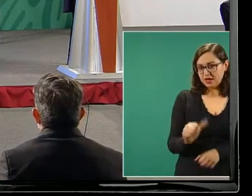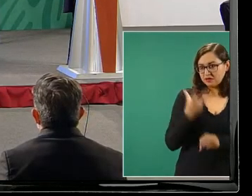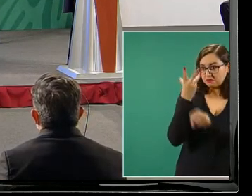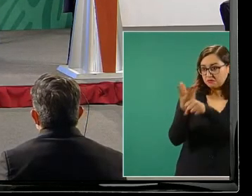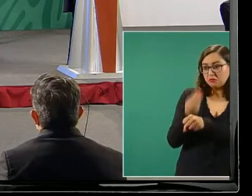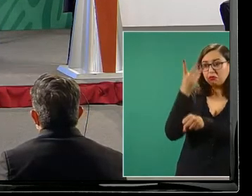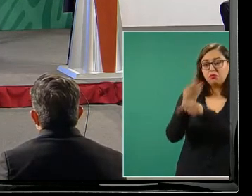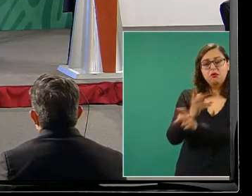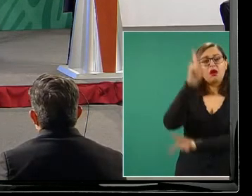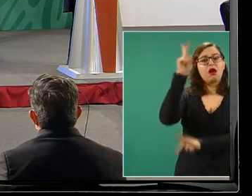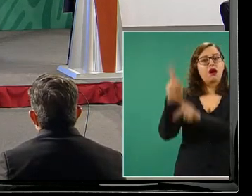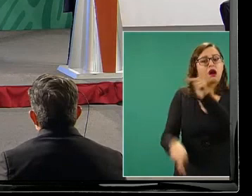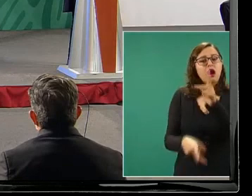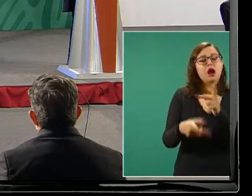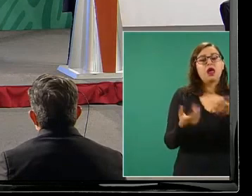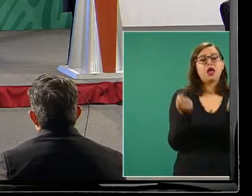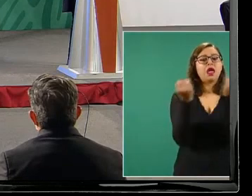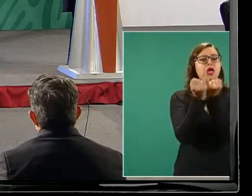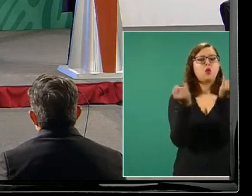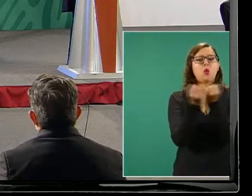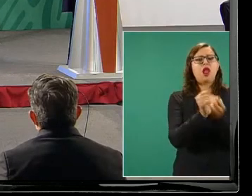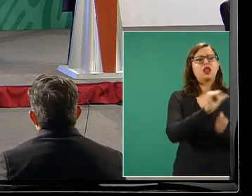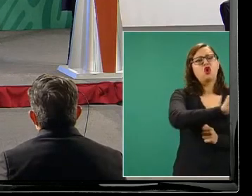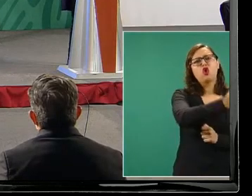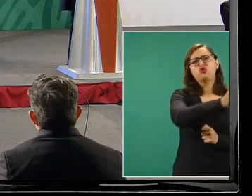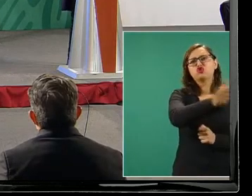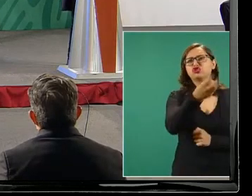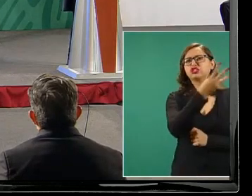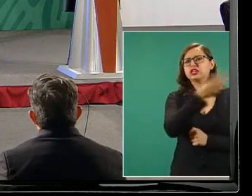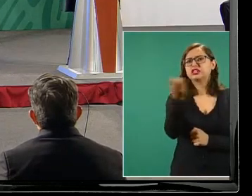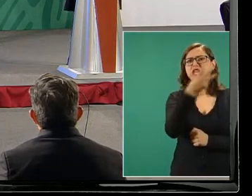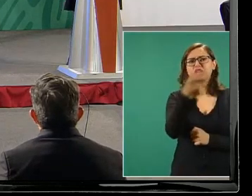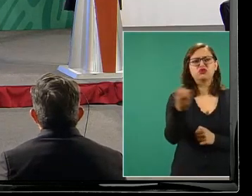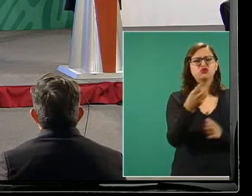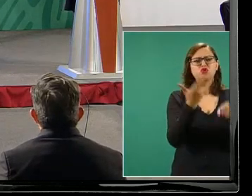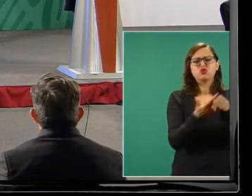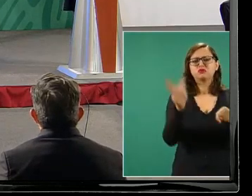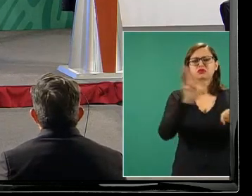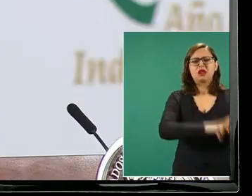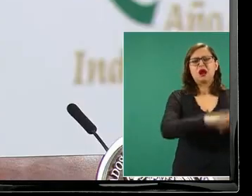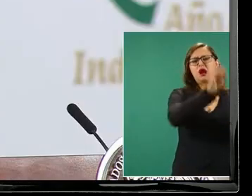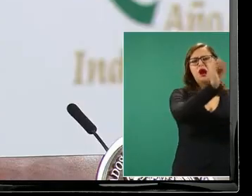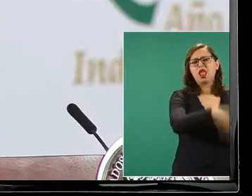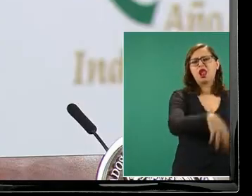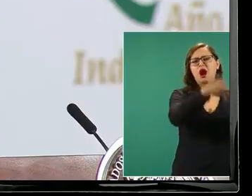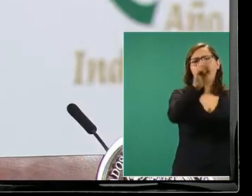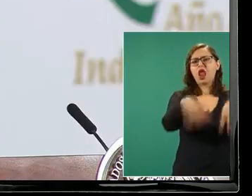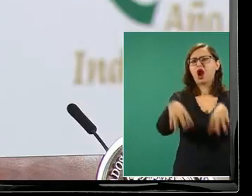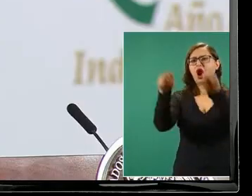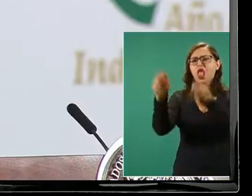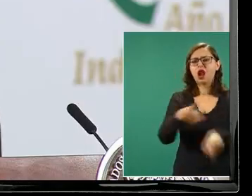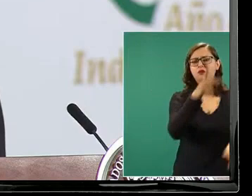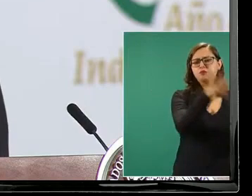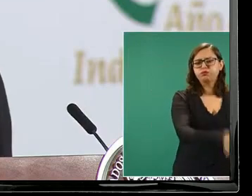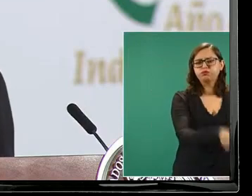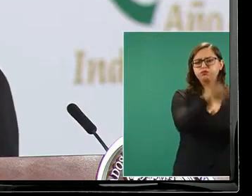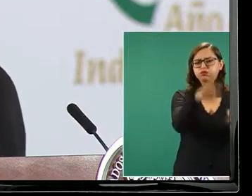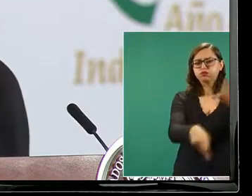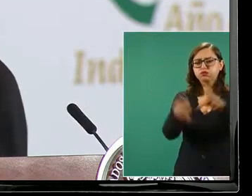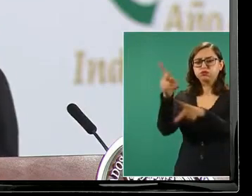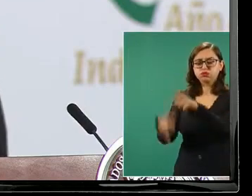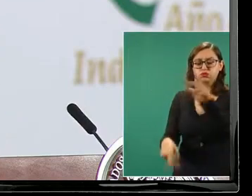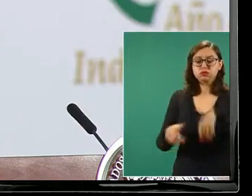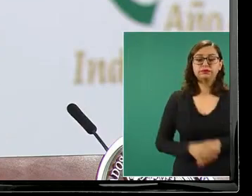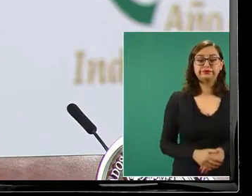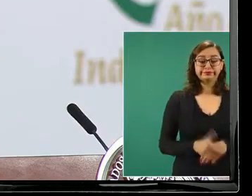clínicas que dejaron a medio hacer el gobierno del licenciado López Obrador retomó la obra con una inversión de 70